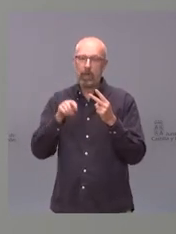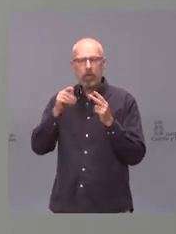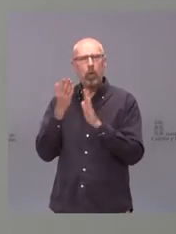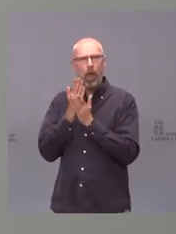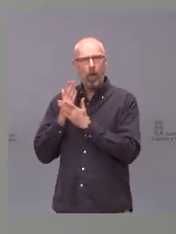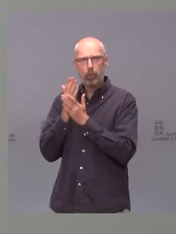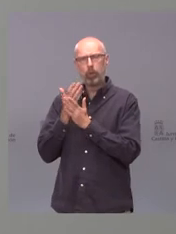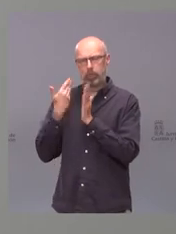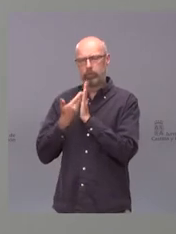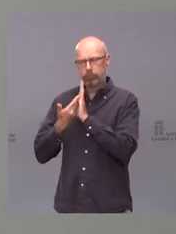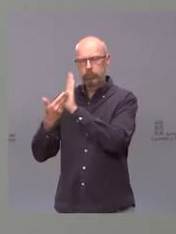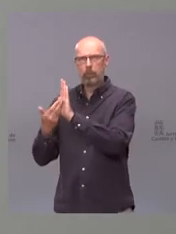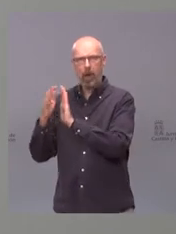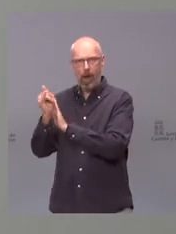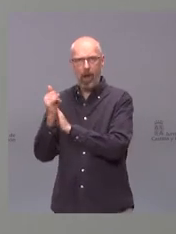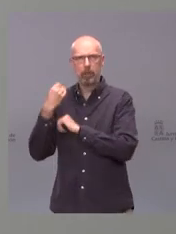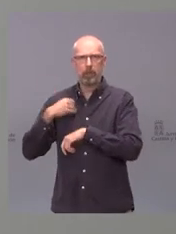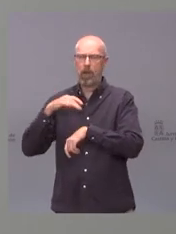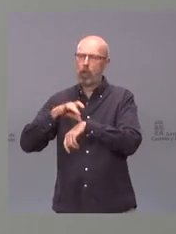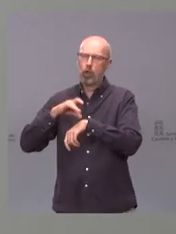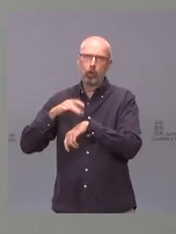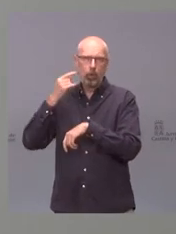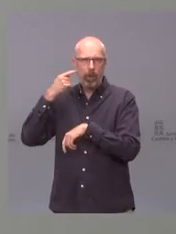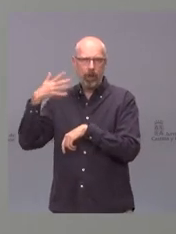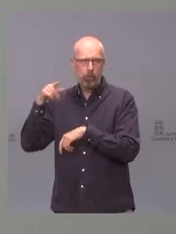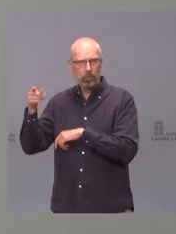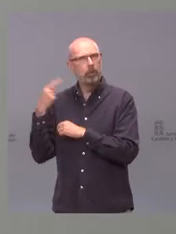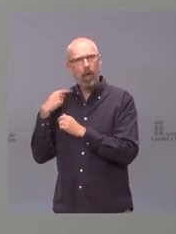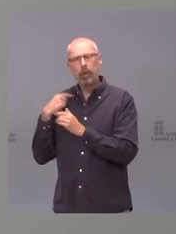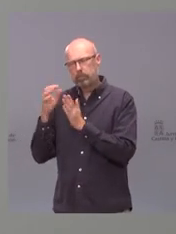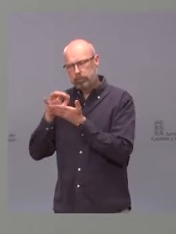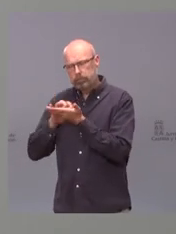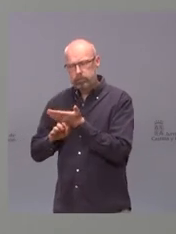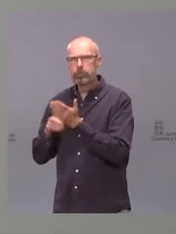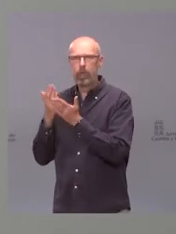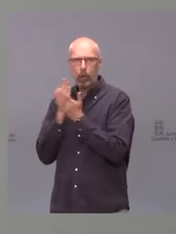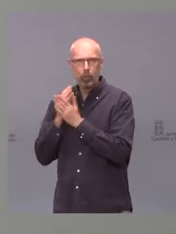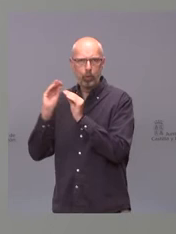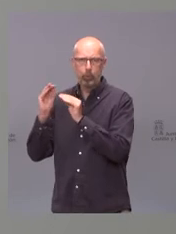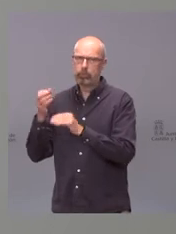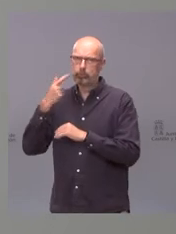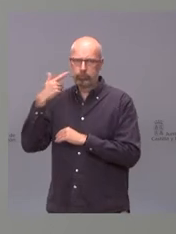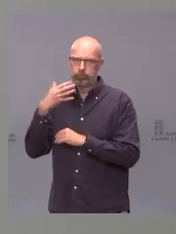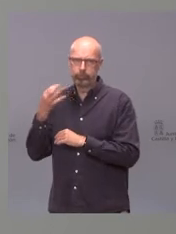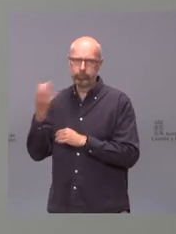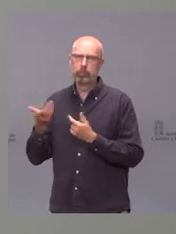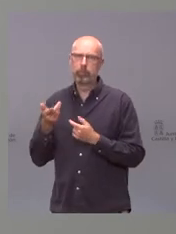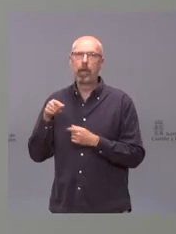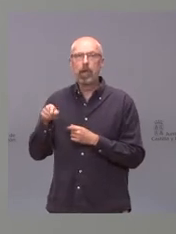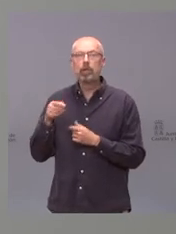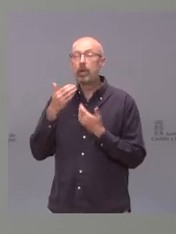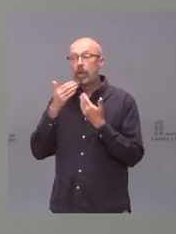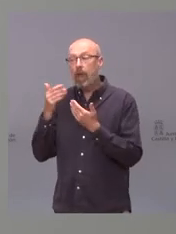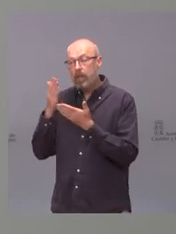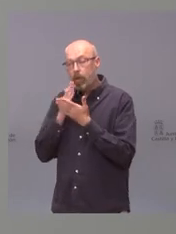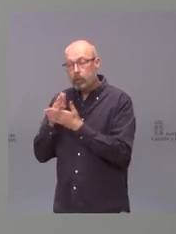envergadura. La doctora Chan es extraordinariamente potente e importante y eso es lo que nos vienen